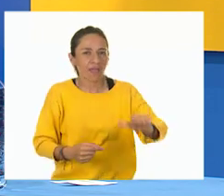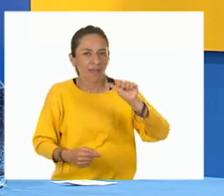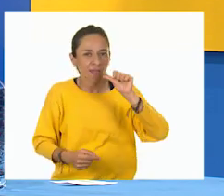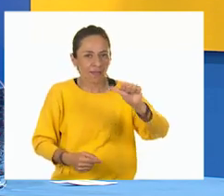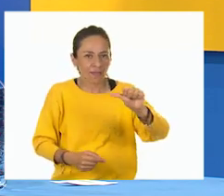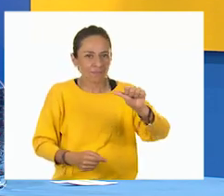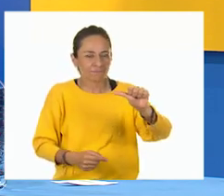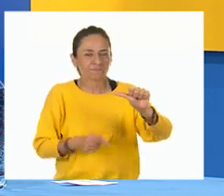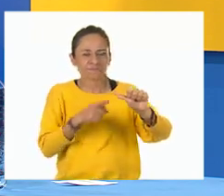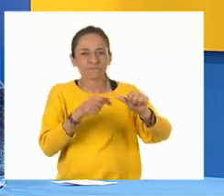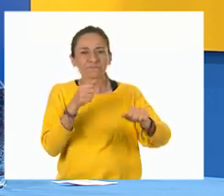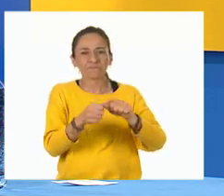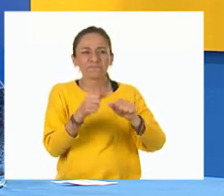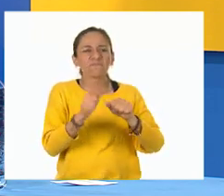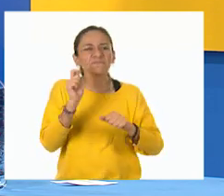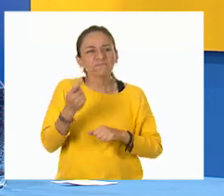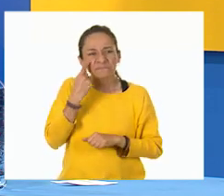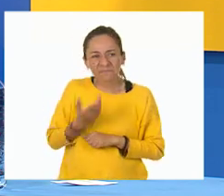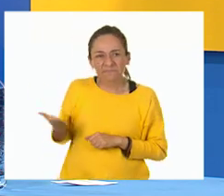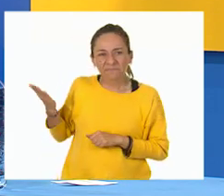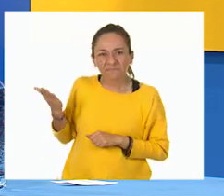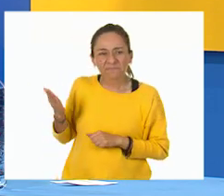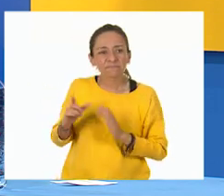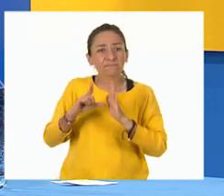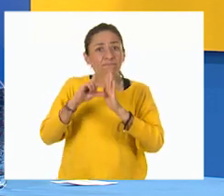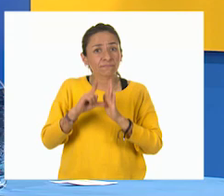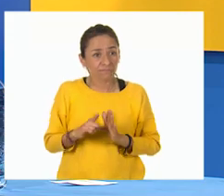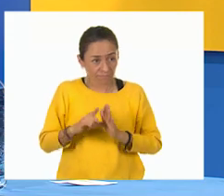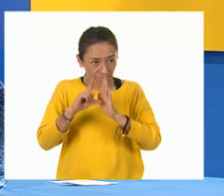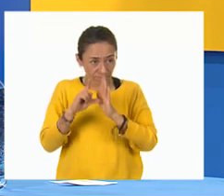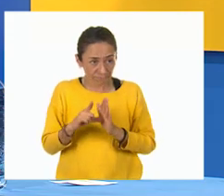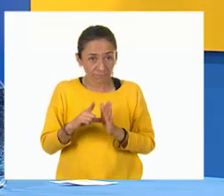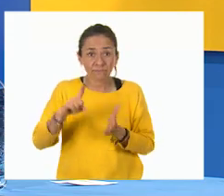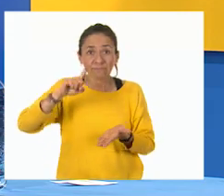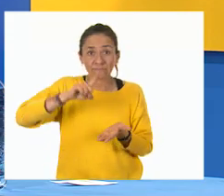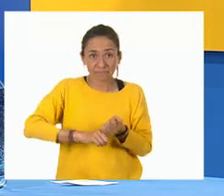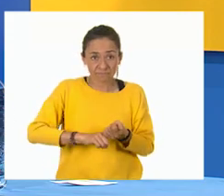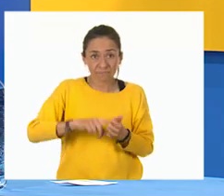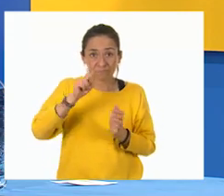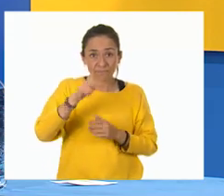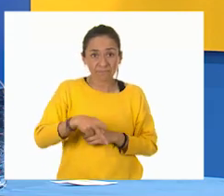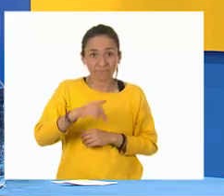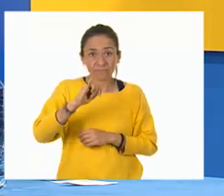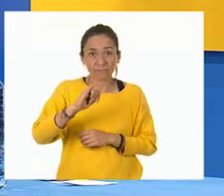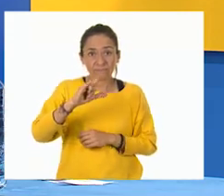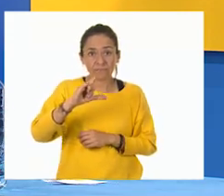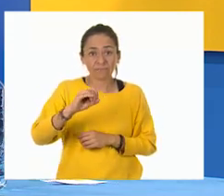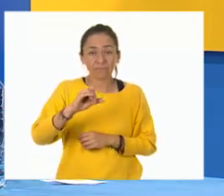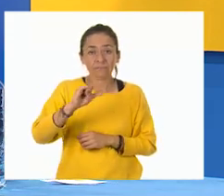¿Qué dice? ¿Cuántos litros tiene un kilolitro?